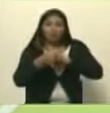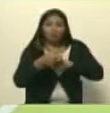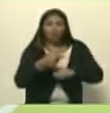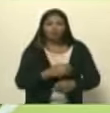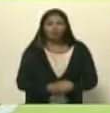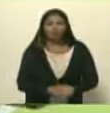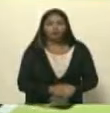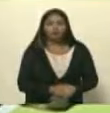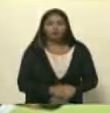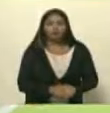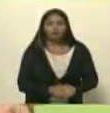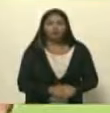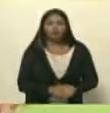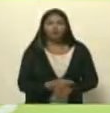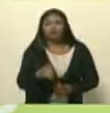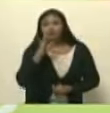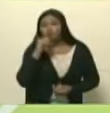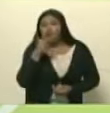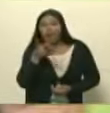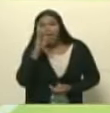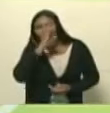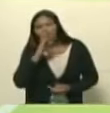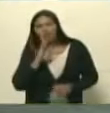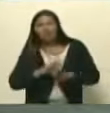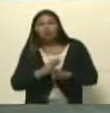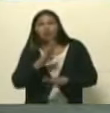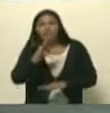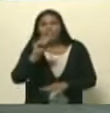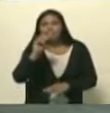eso no hay en Brasil por eso Bolsonaro